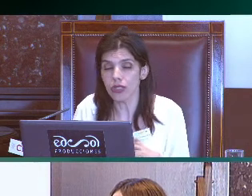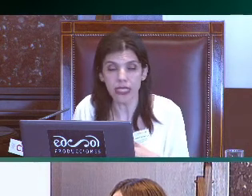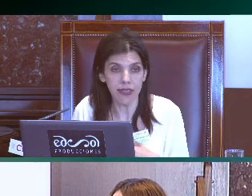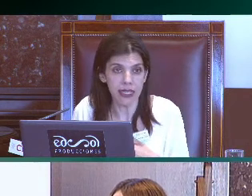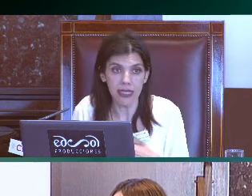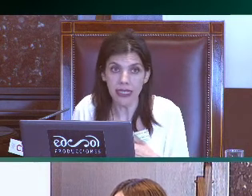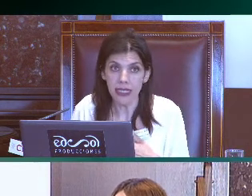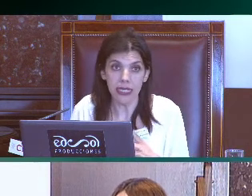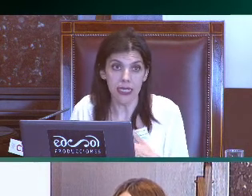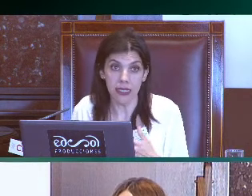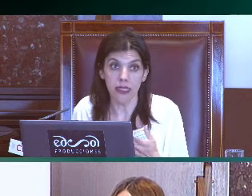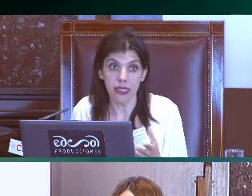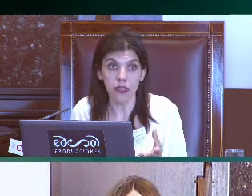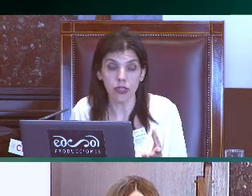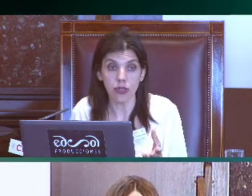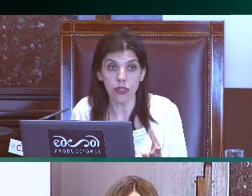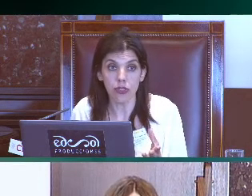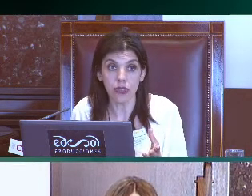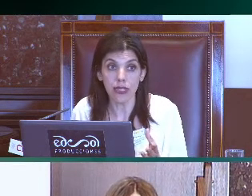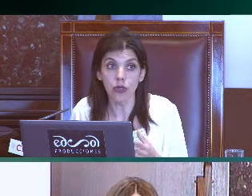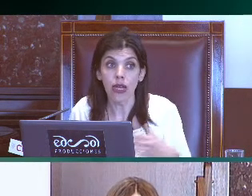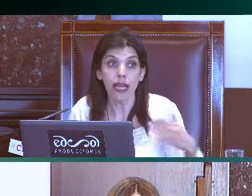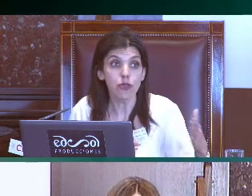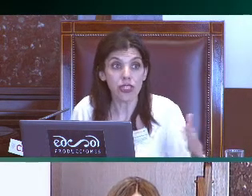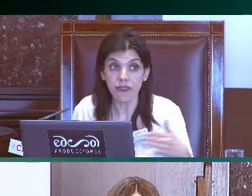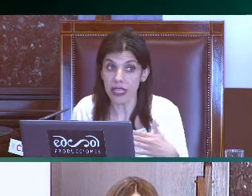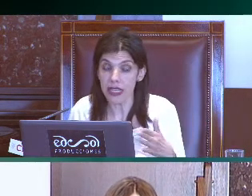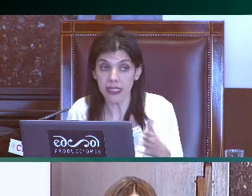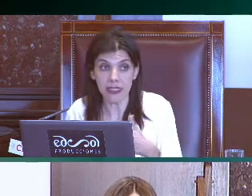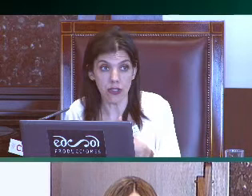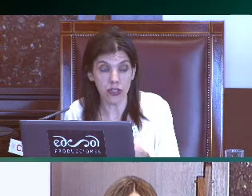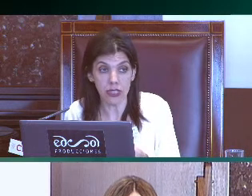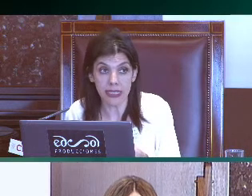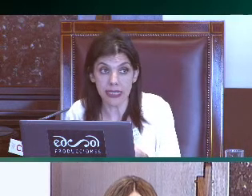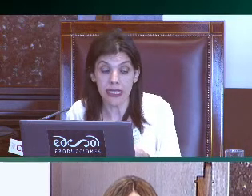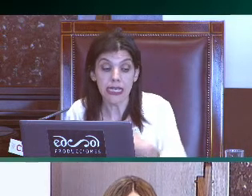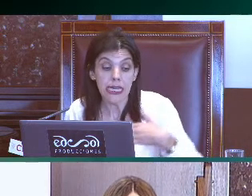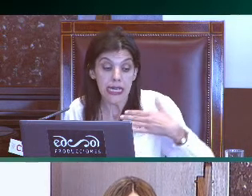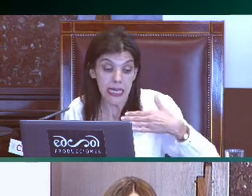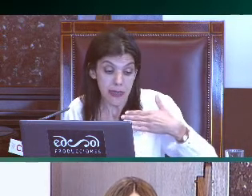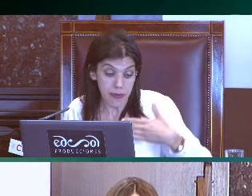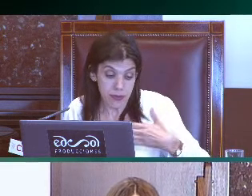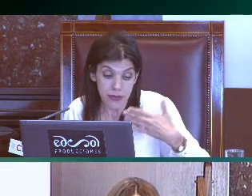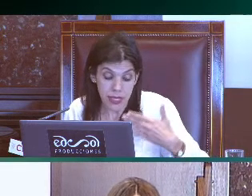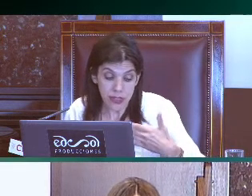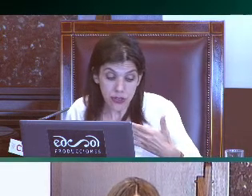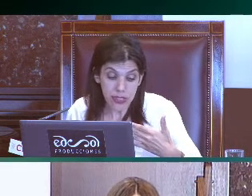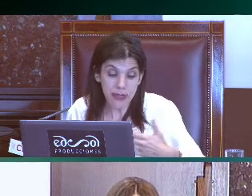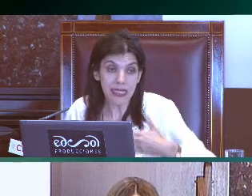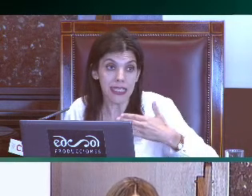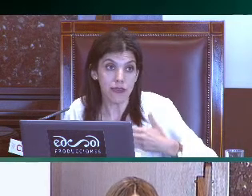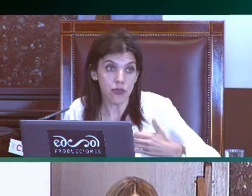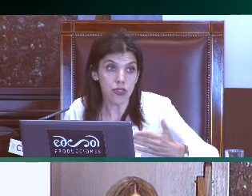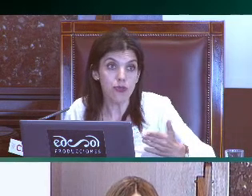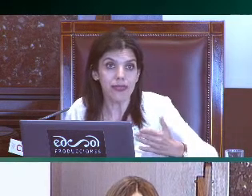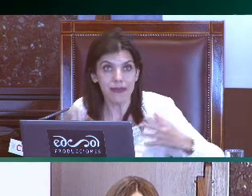es que hay mucha variabilidad en los resultados que encontramos. Hay muchas diferencias entre los niños y entre sí. Esto nos